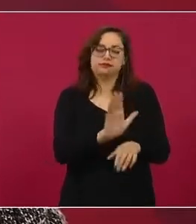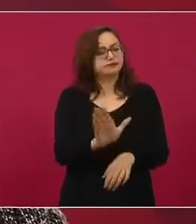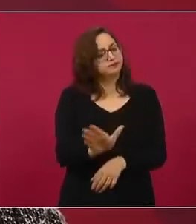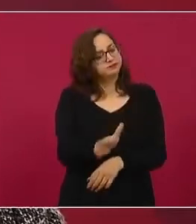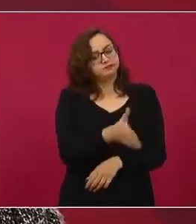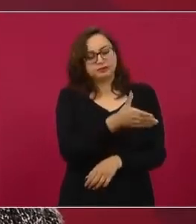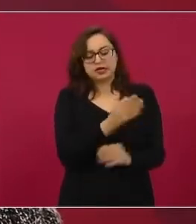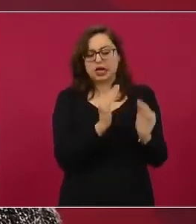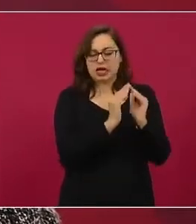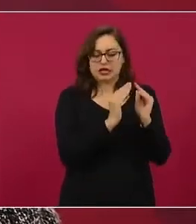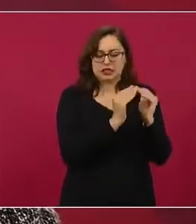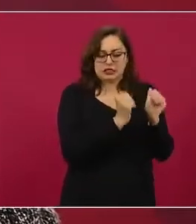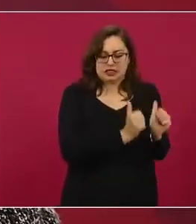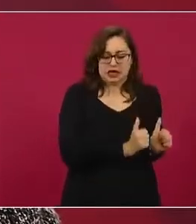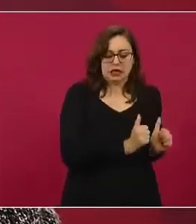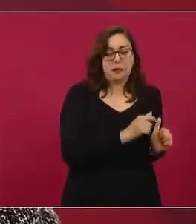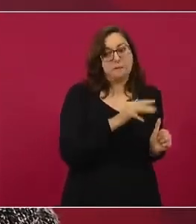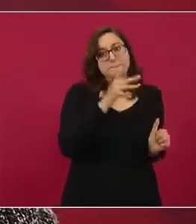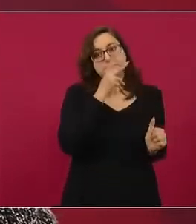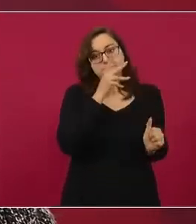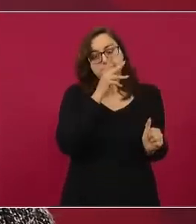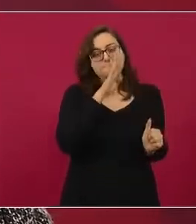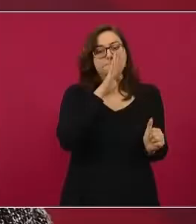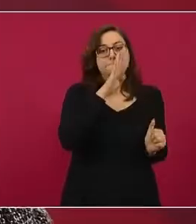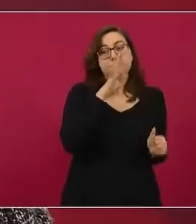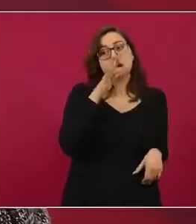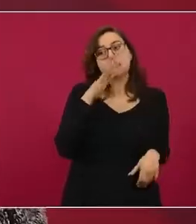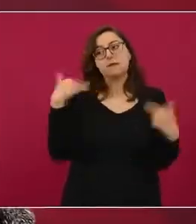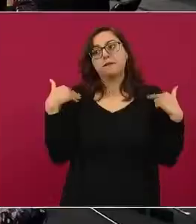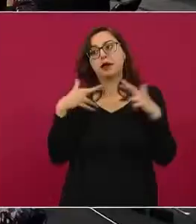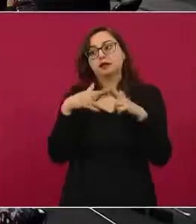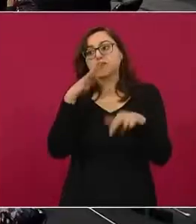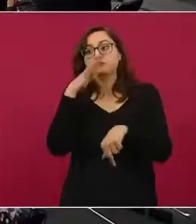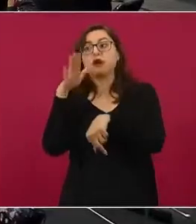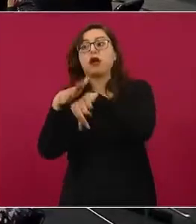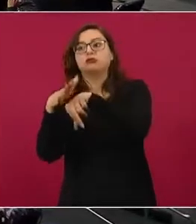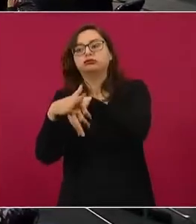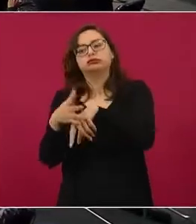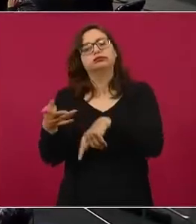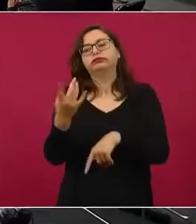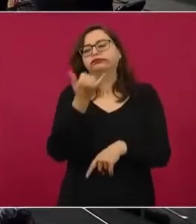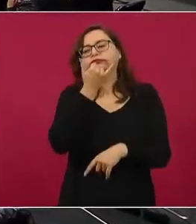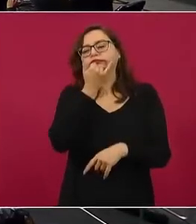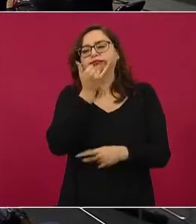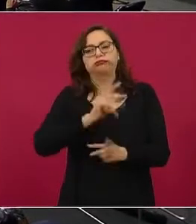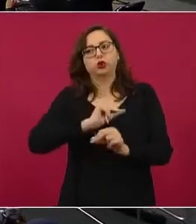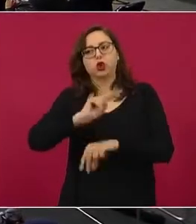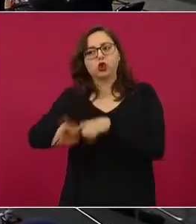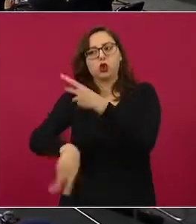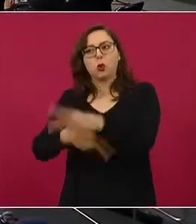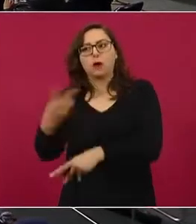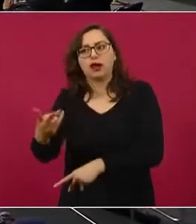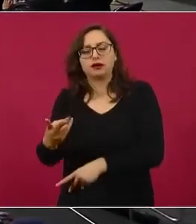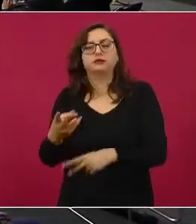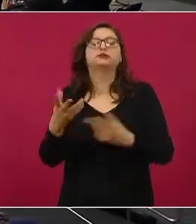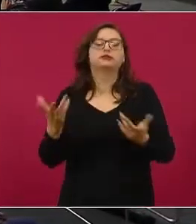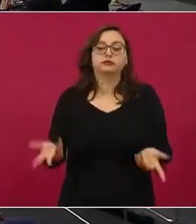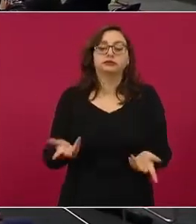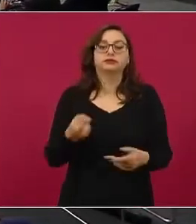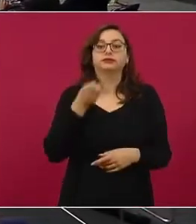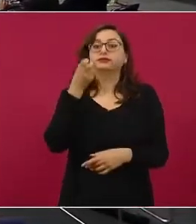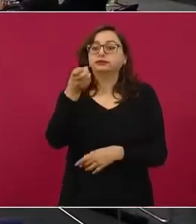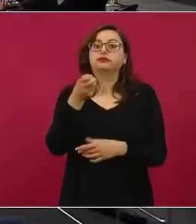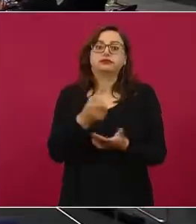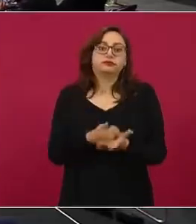los padres de familia han avisado a los maestros, los maestros avisan a las autoridades de salud y eso, insisto, ha